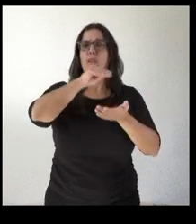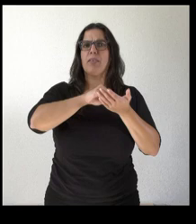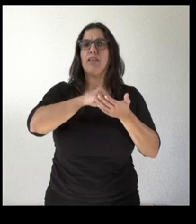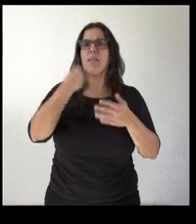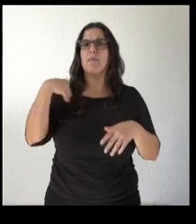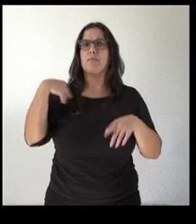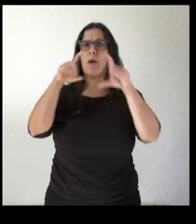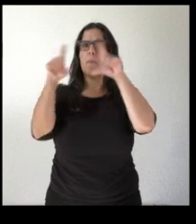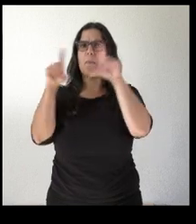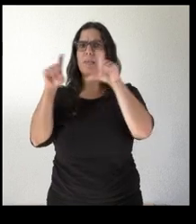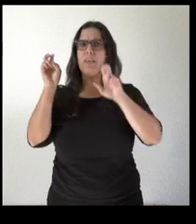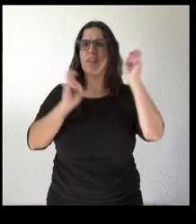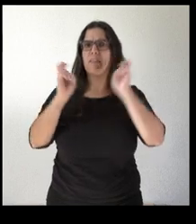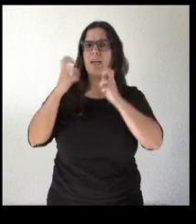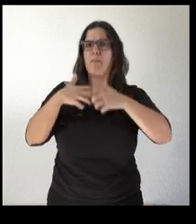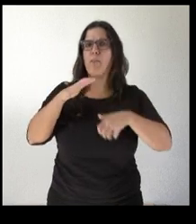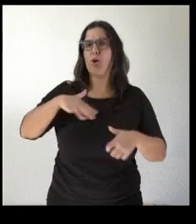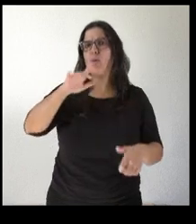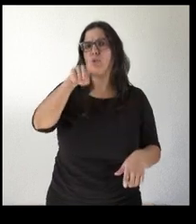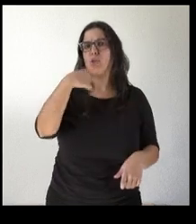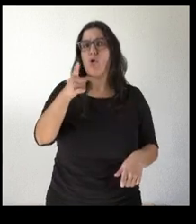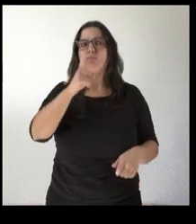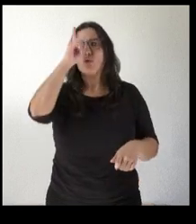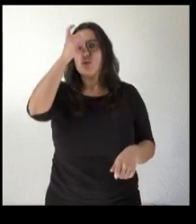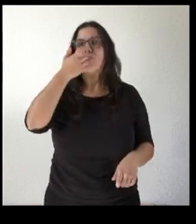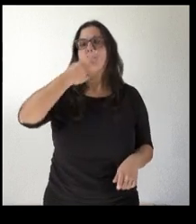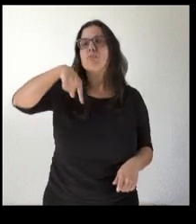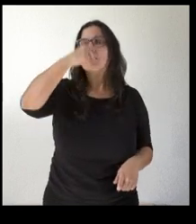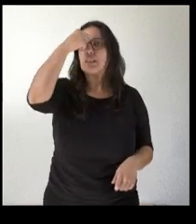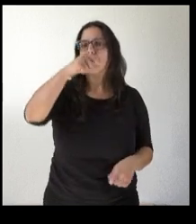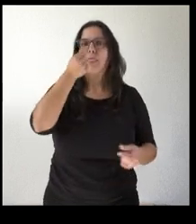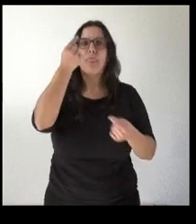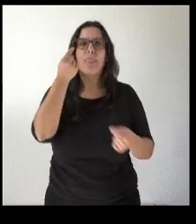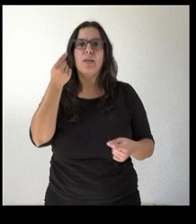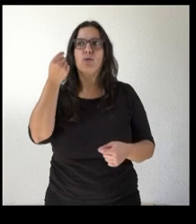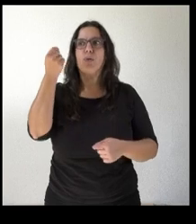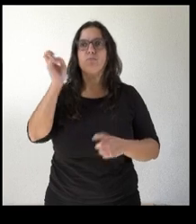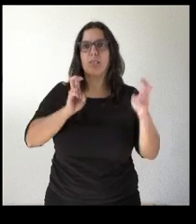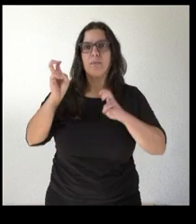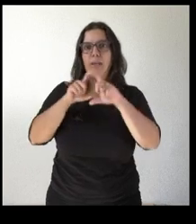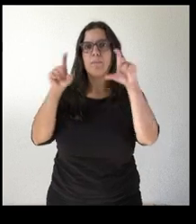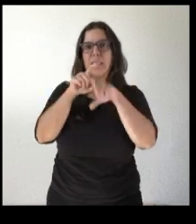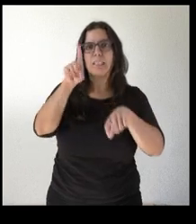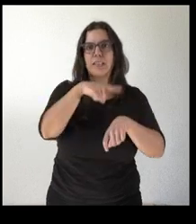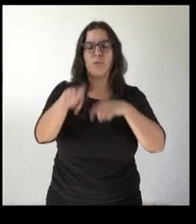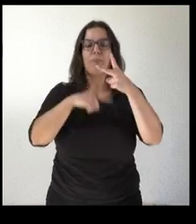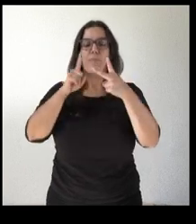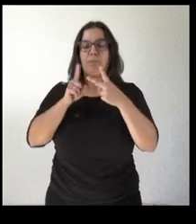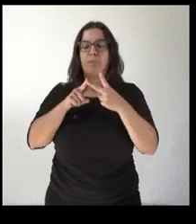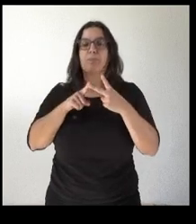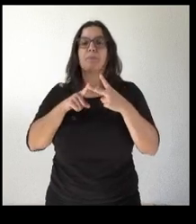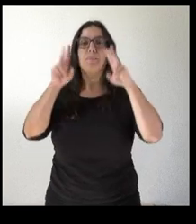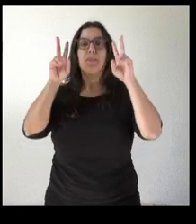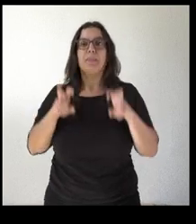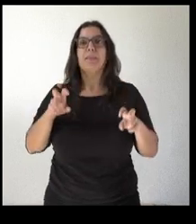de empresas no sé si ustedes tienen datos sobre nuevos desembarcos empresariales y en cuanto